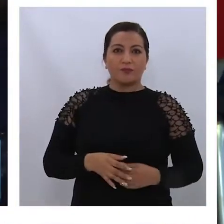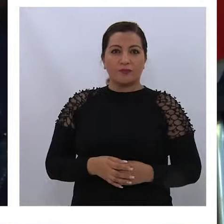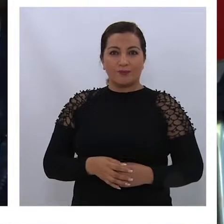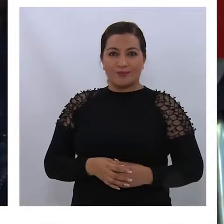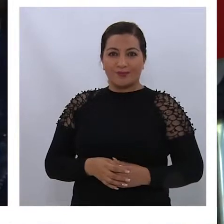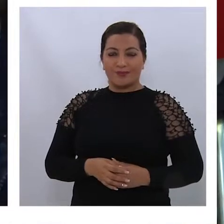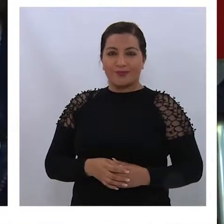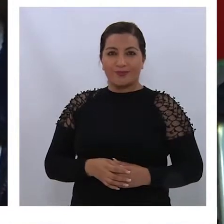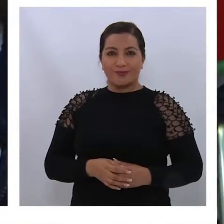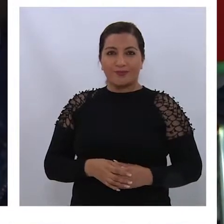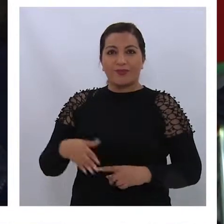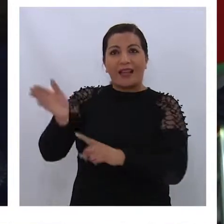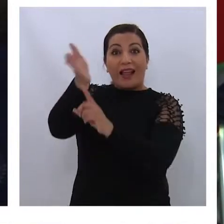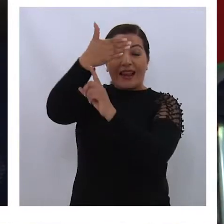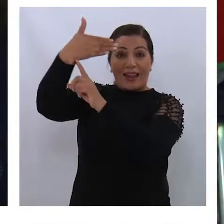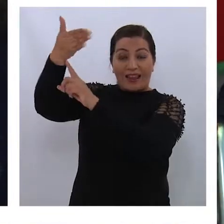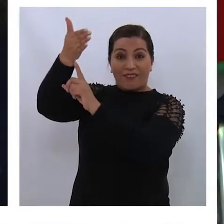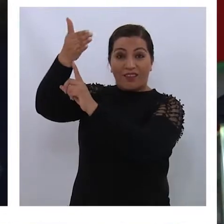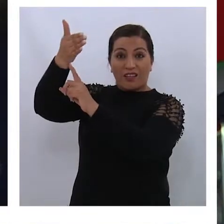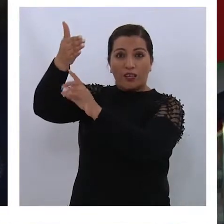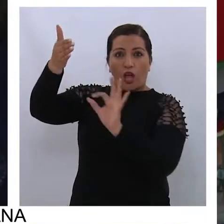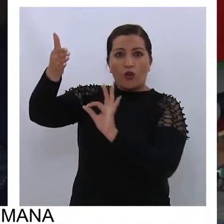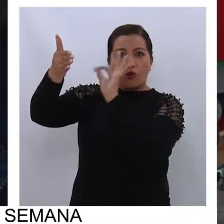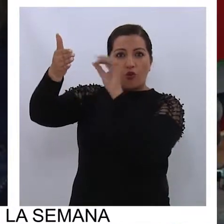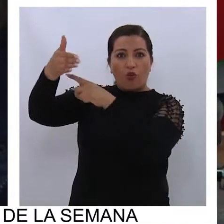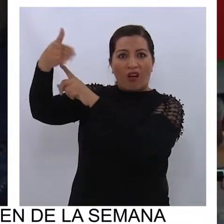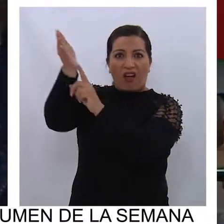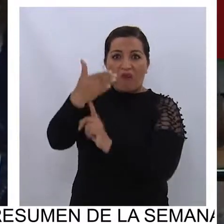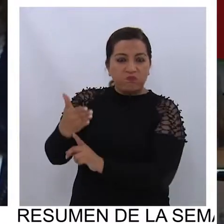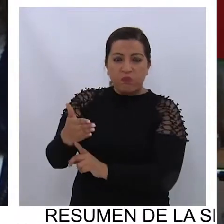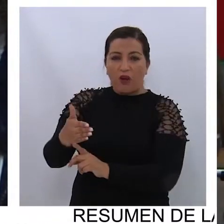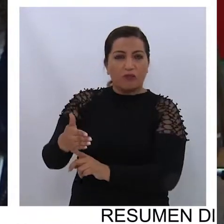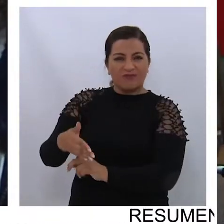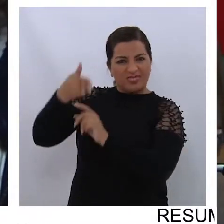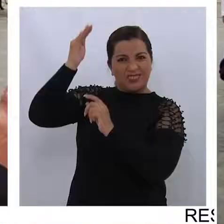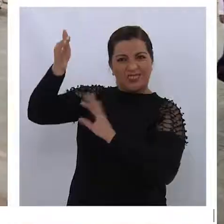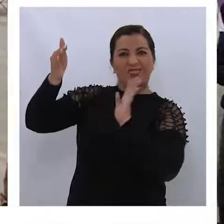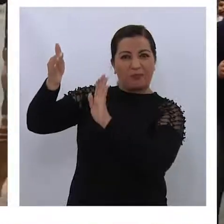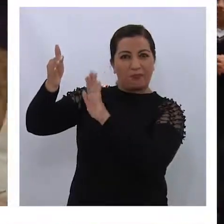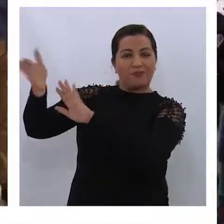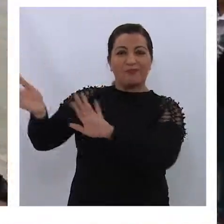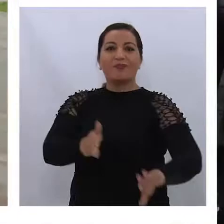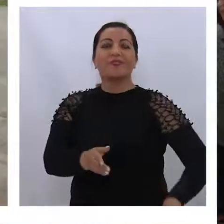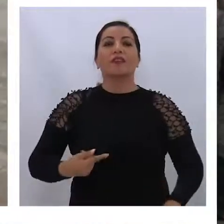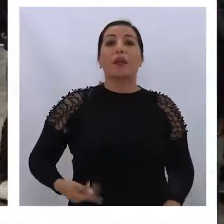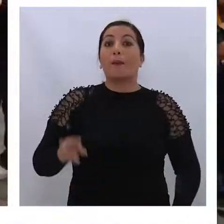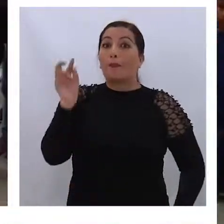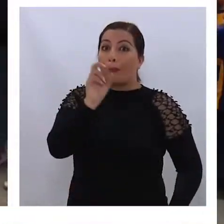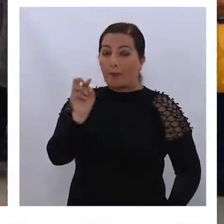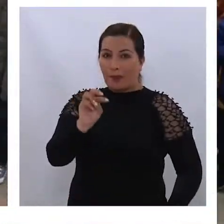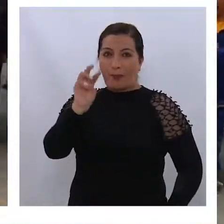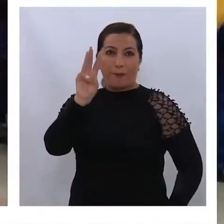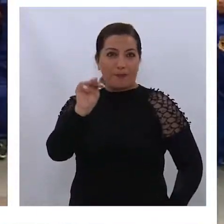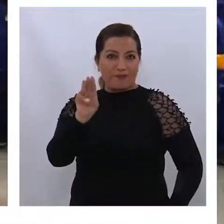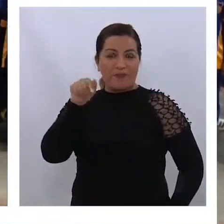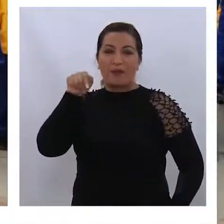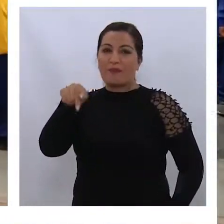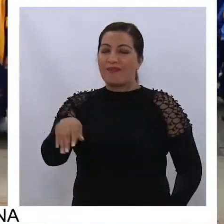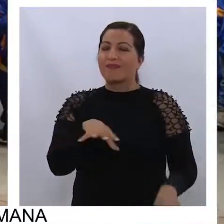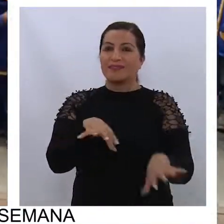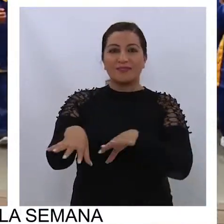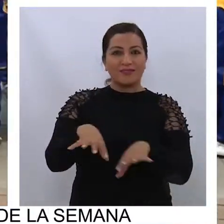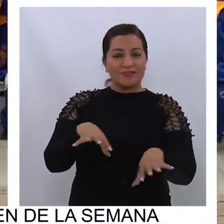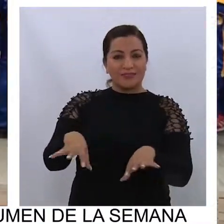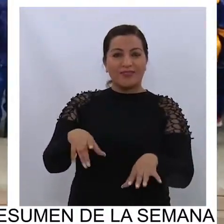la bandera nunca se ha riado antes al enemigo. Para los padres y apoderados,